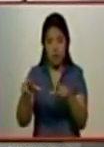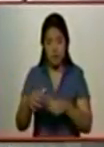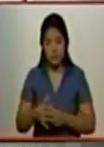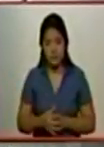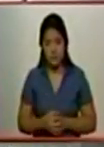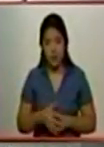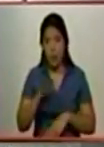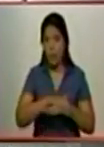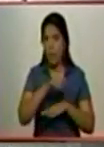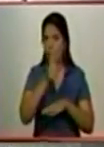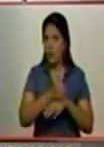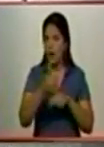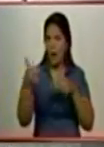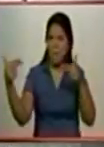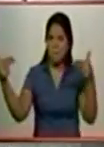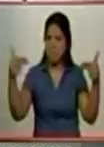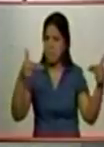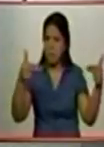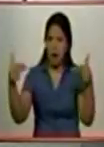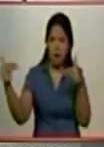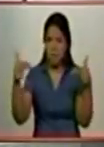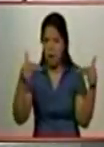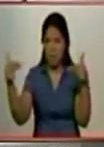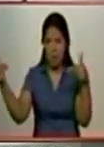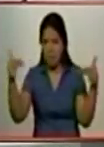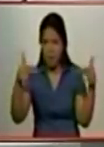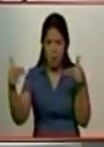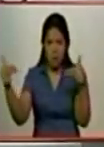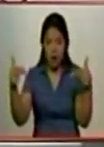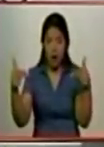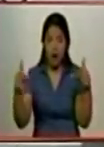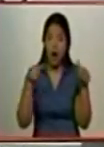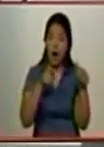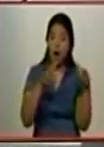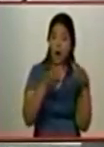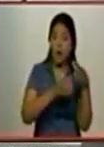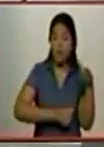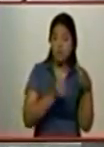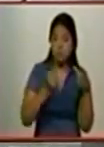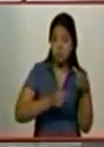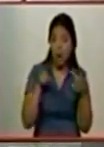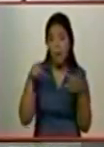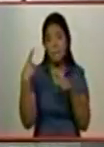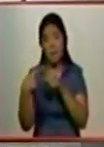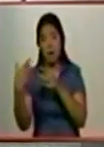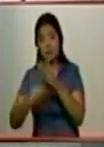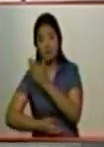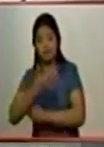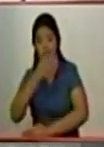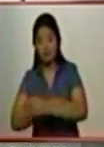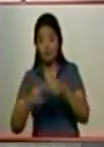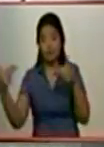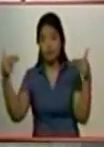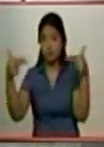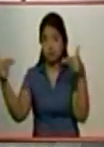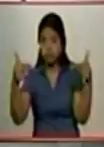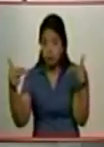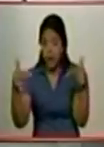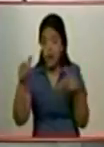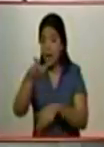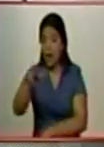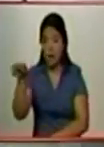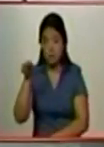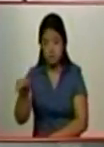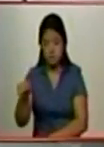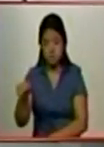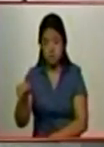Producto del enfrentamiento, la actividad policial, la inteligencia criminal, los criminales